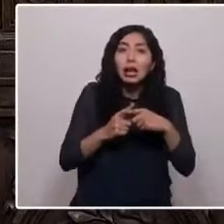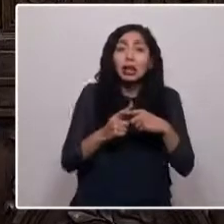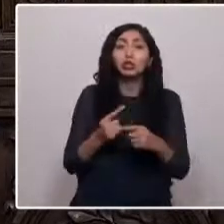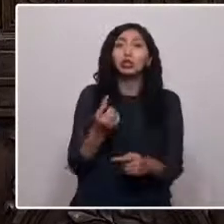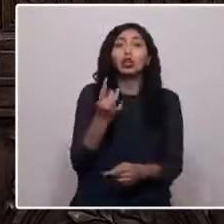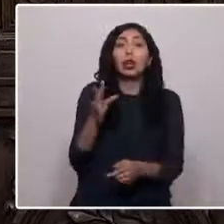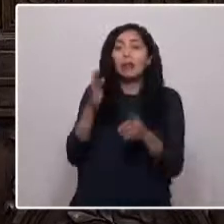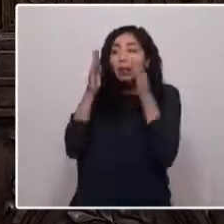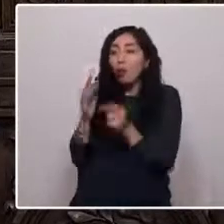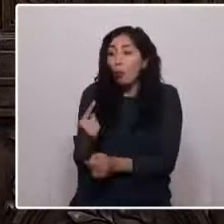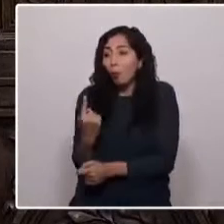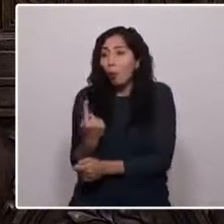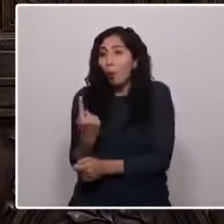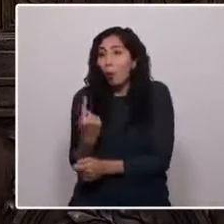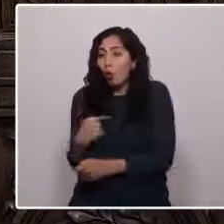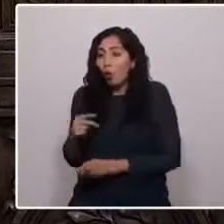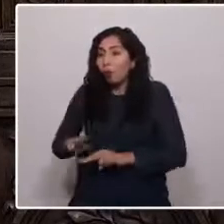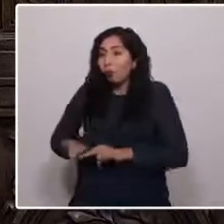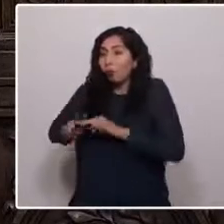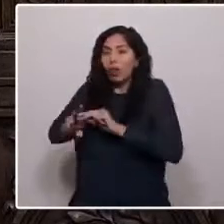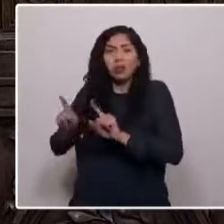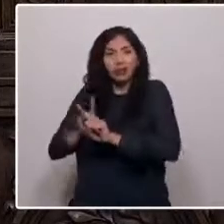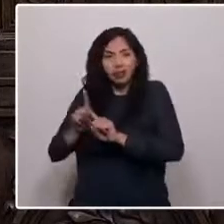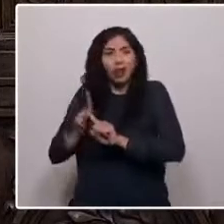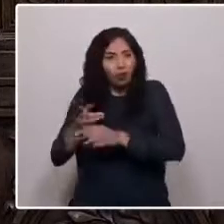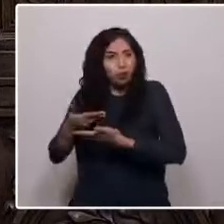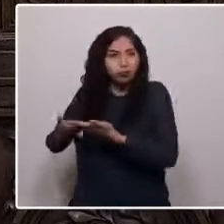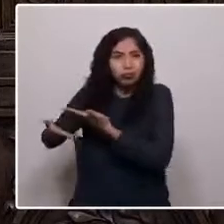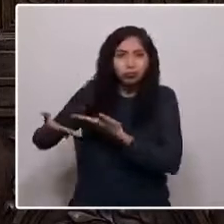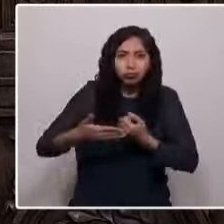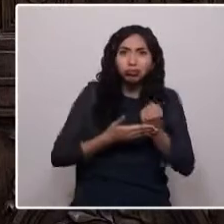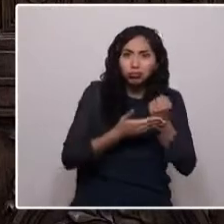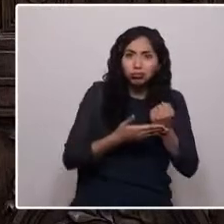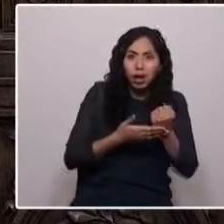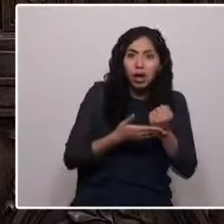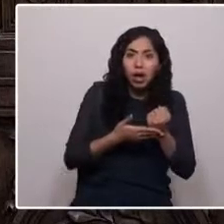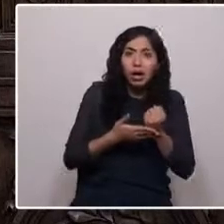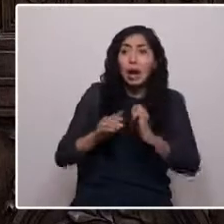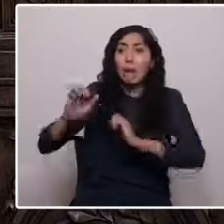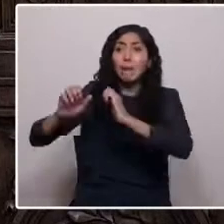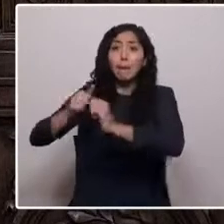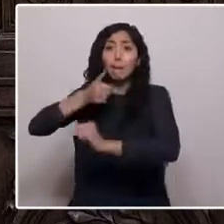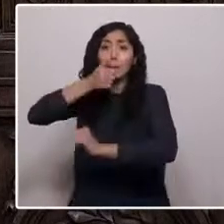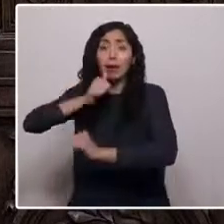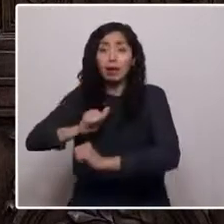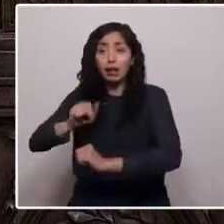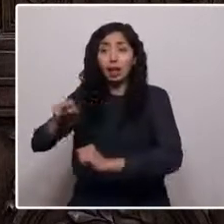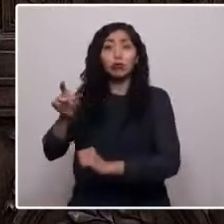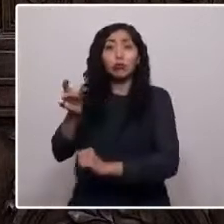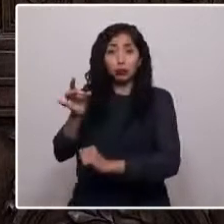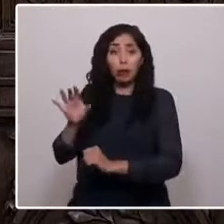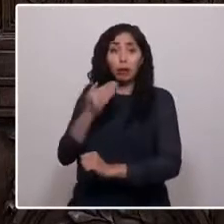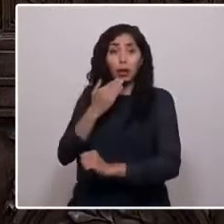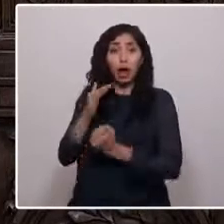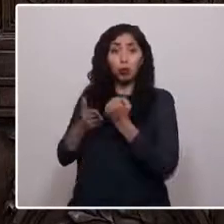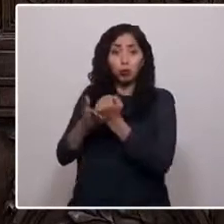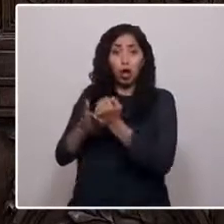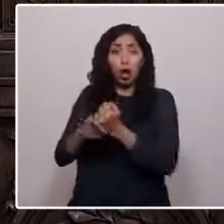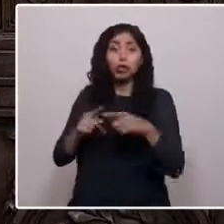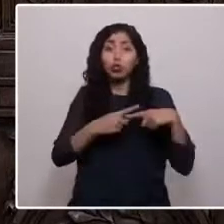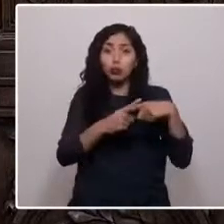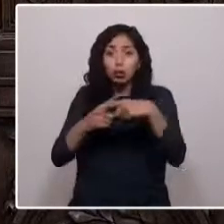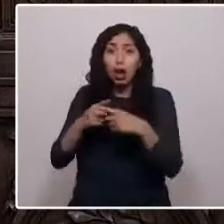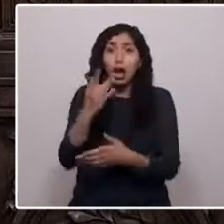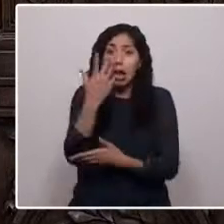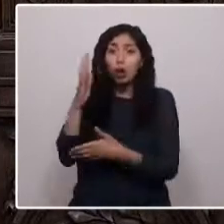modelo solidario, cooperativo. En que el bien privado quede supeditado a una función social y ecológica. En que